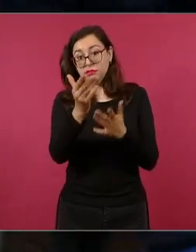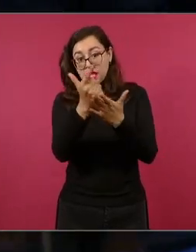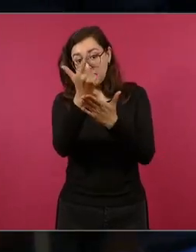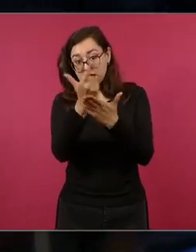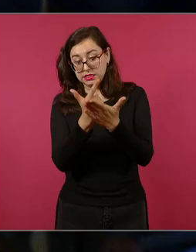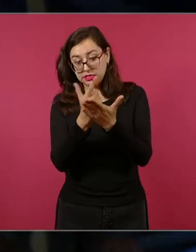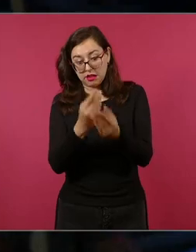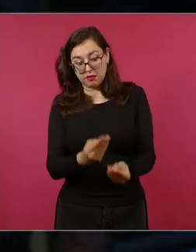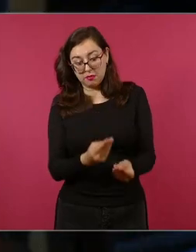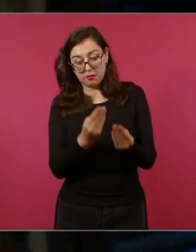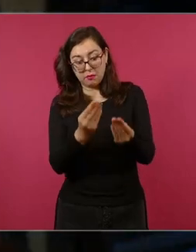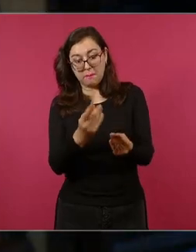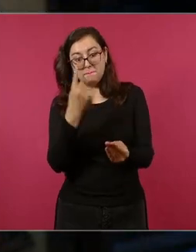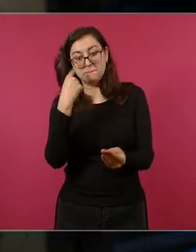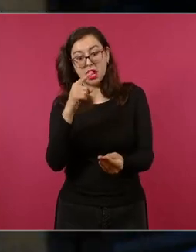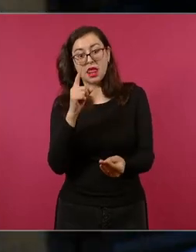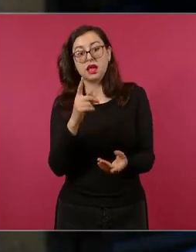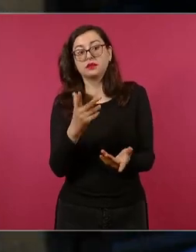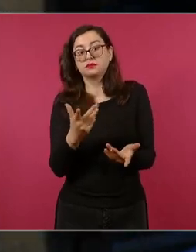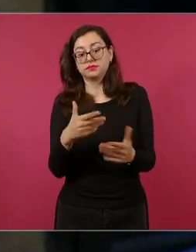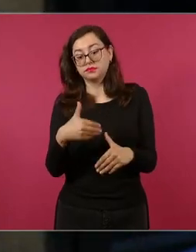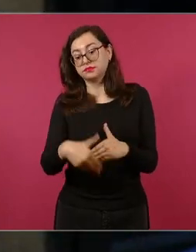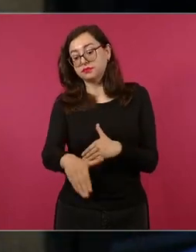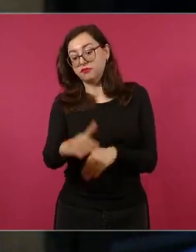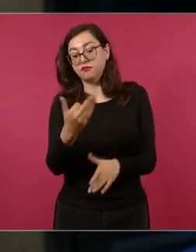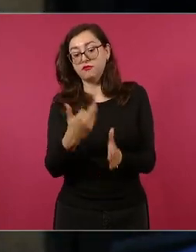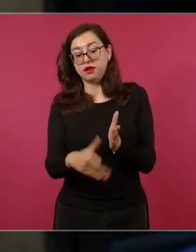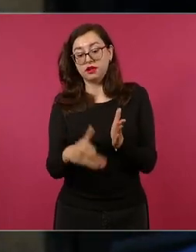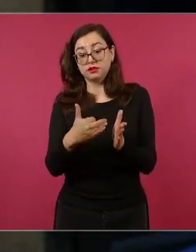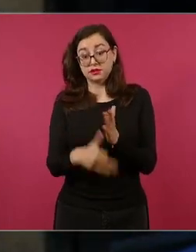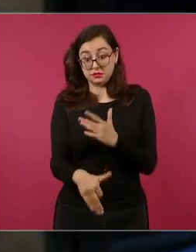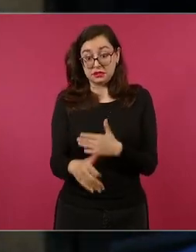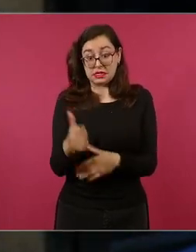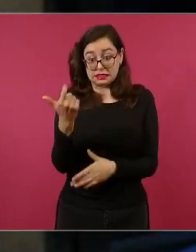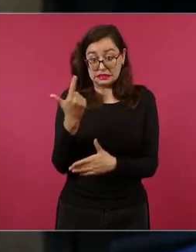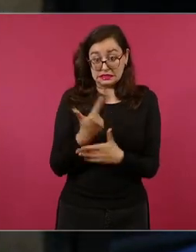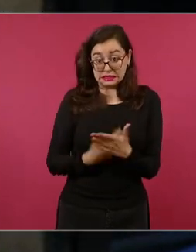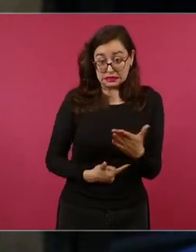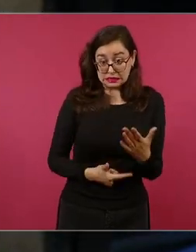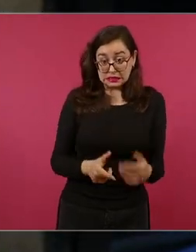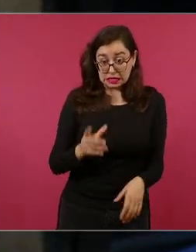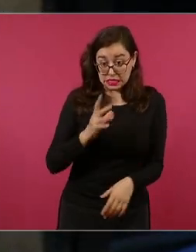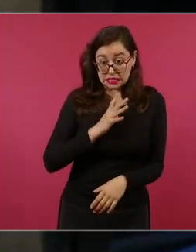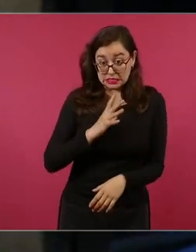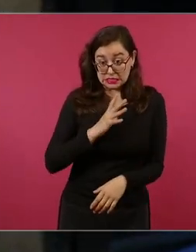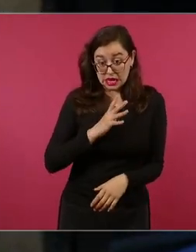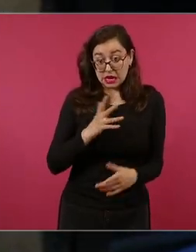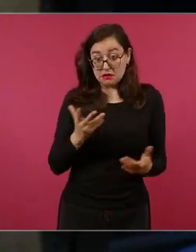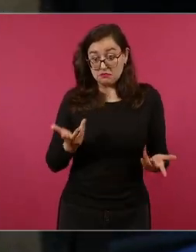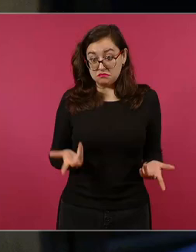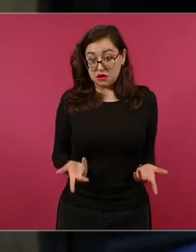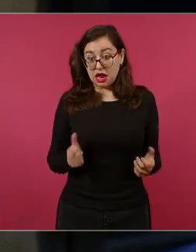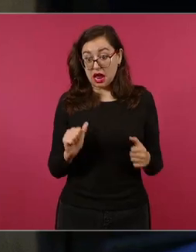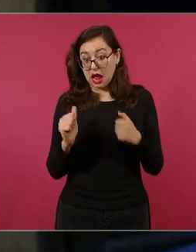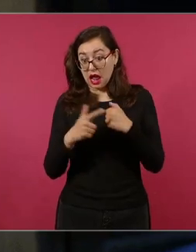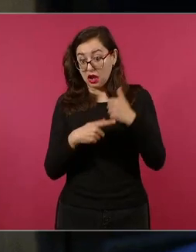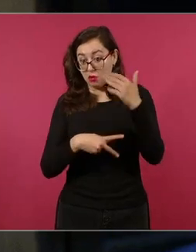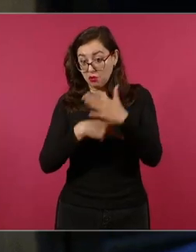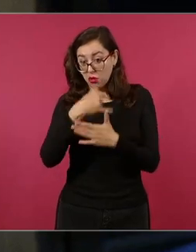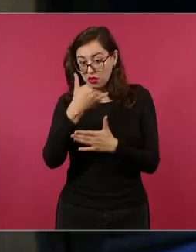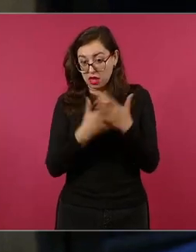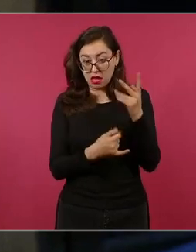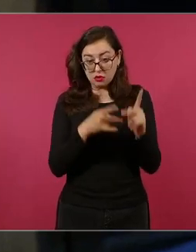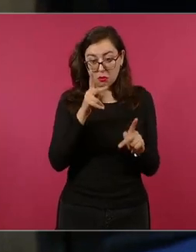sucesora en este caso la doctora Sheinbaum si tiene esa lista de pendientes supongo de obras pendientes de proyectos